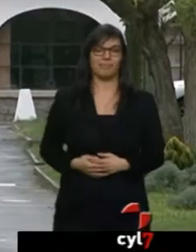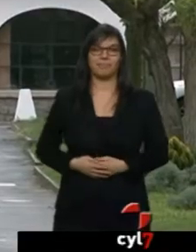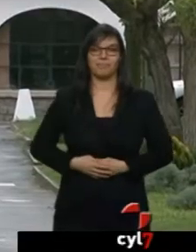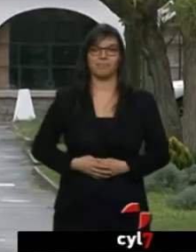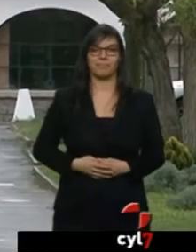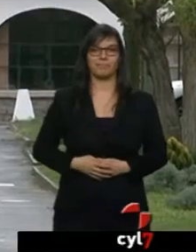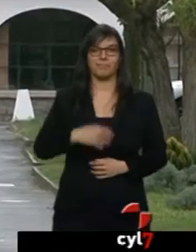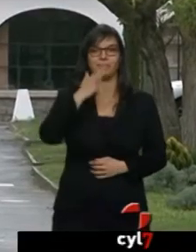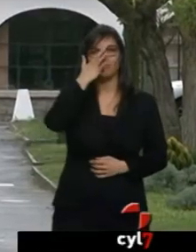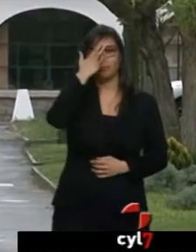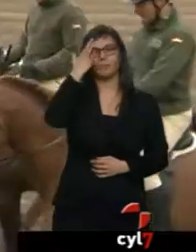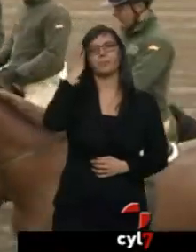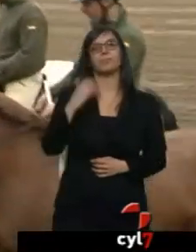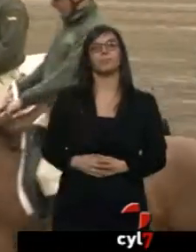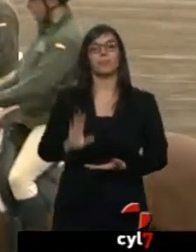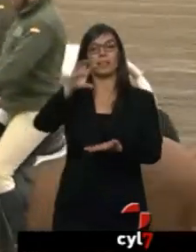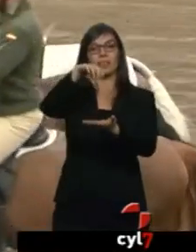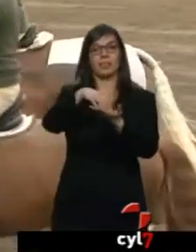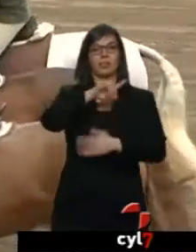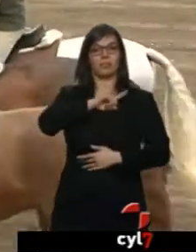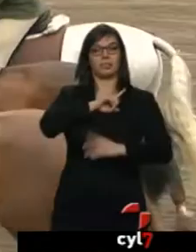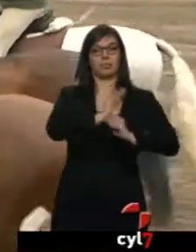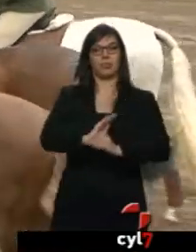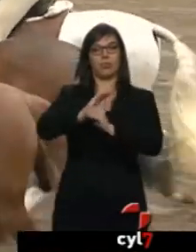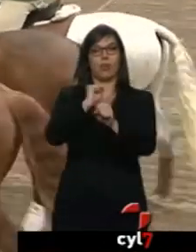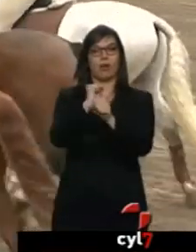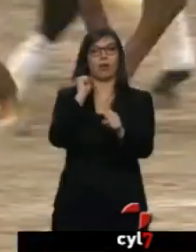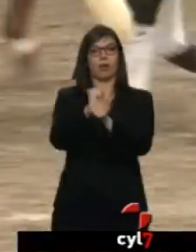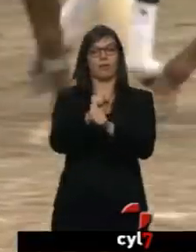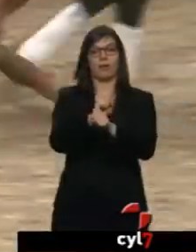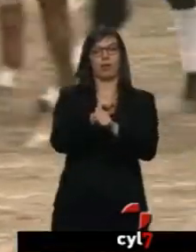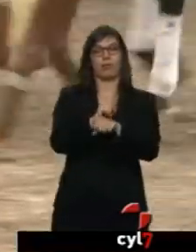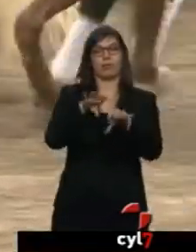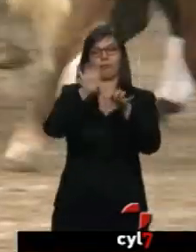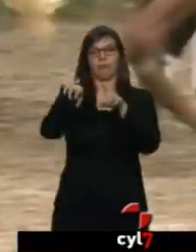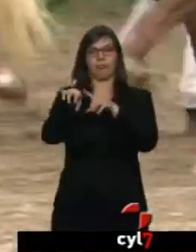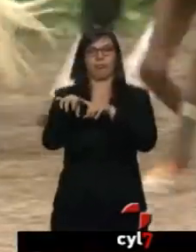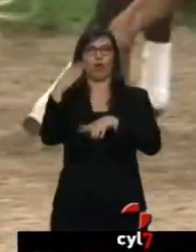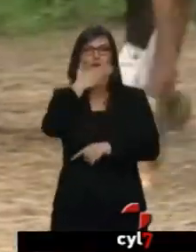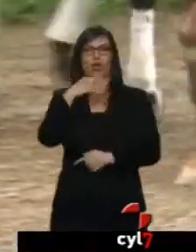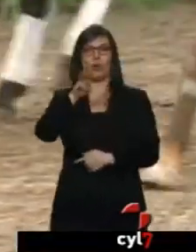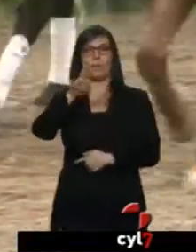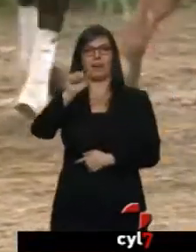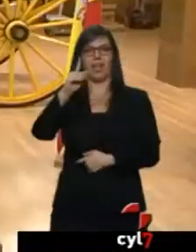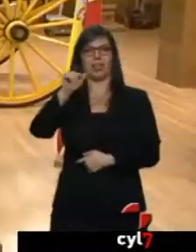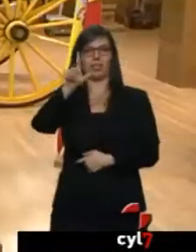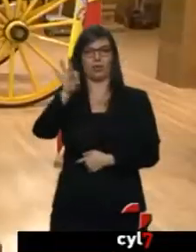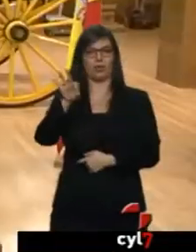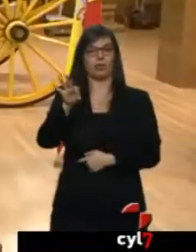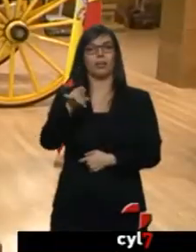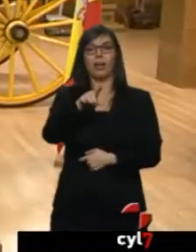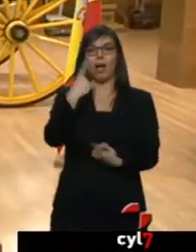El Centro Militar de Cría Caballar de Ávila, situado junto al Colegio El Pradillo, puede que aún sea desconocido para muchos, pero con